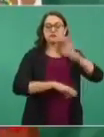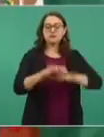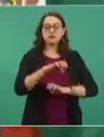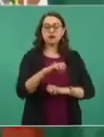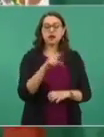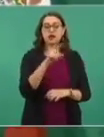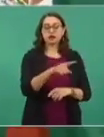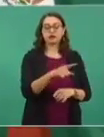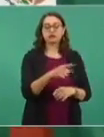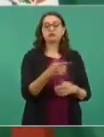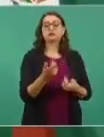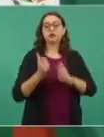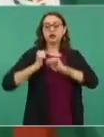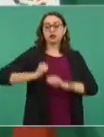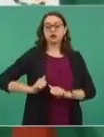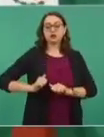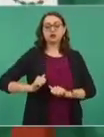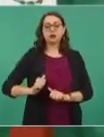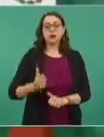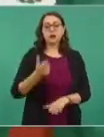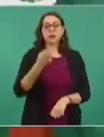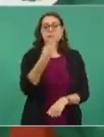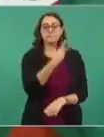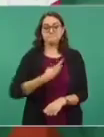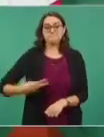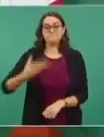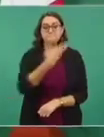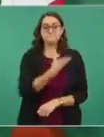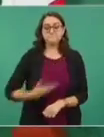vicepresidente de Iberdrola.